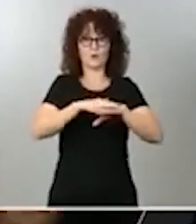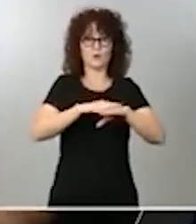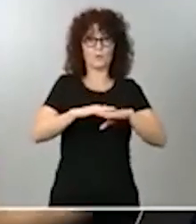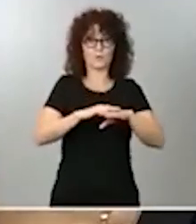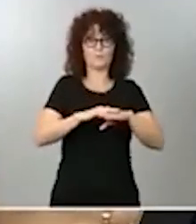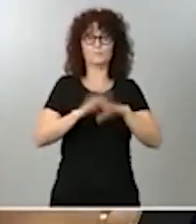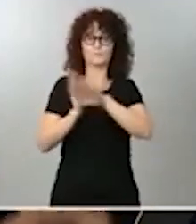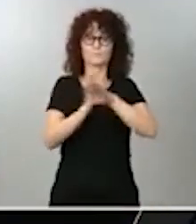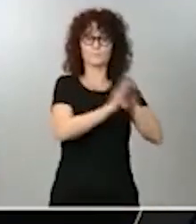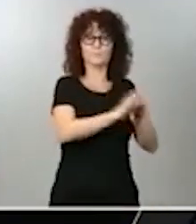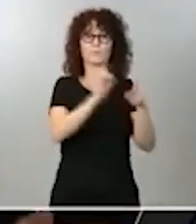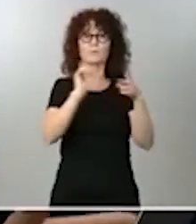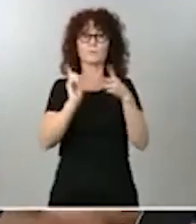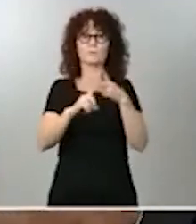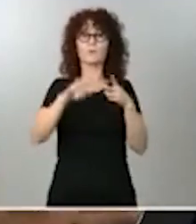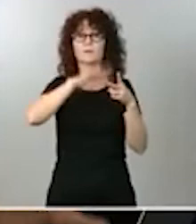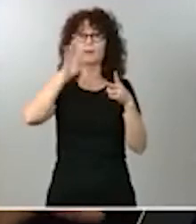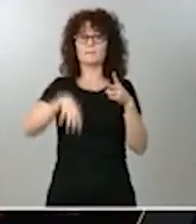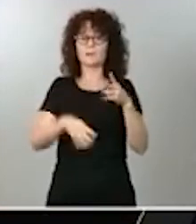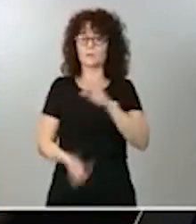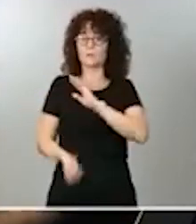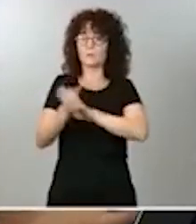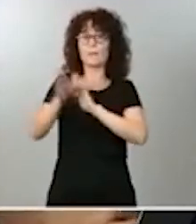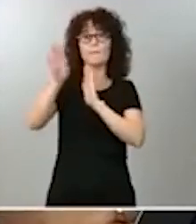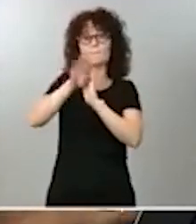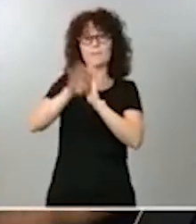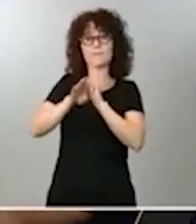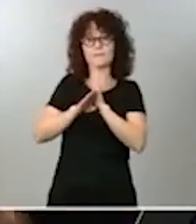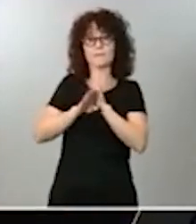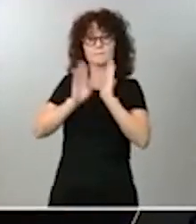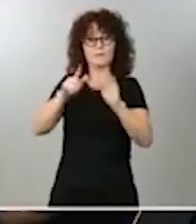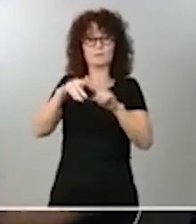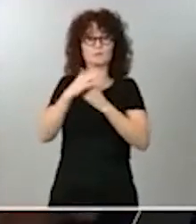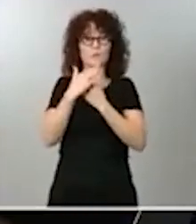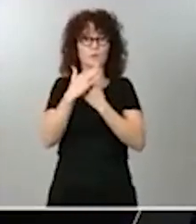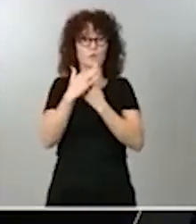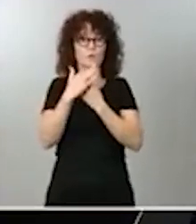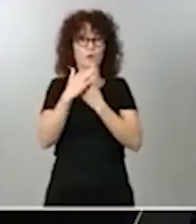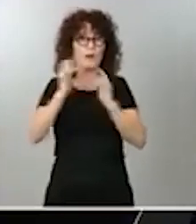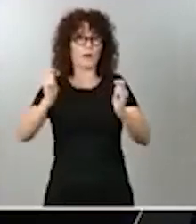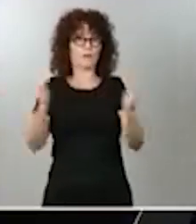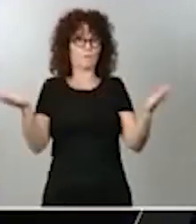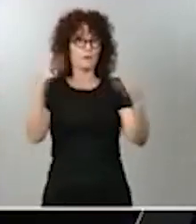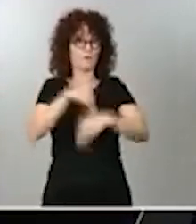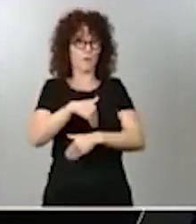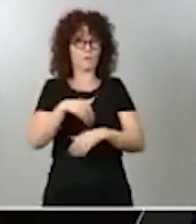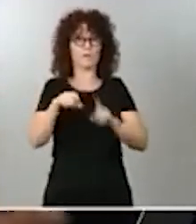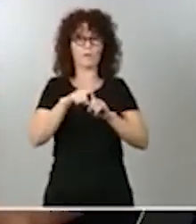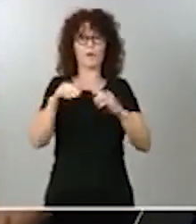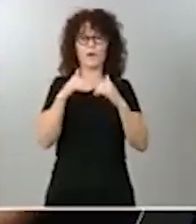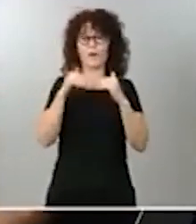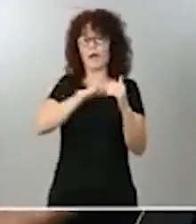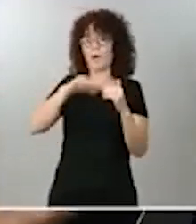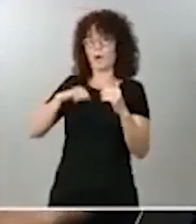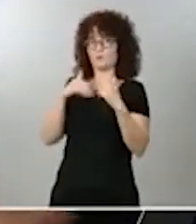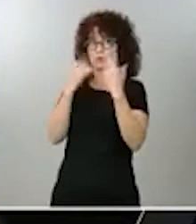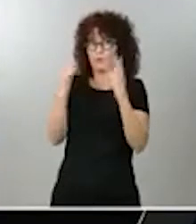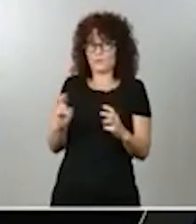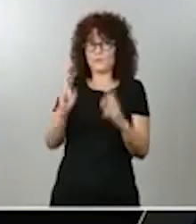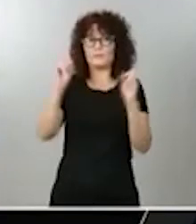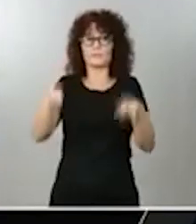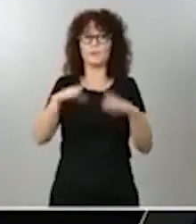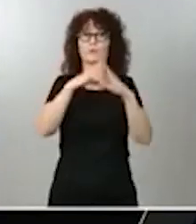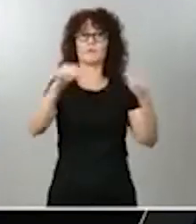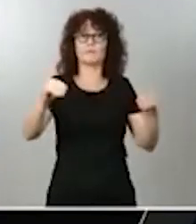medidas sin estado de alarma que pasan por un autoconfinamiento con el cierre de universidades que se ha anunciado hoy. No sé si les convence